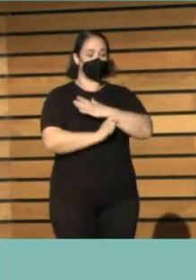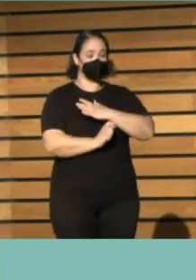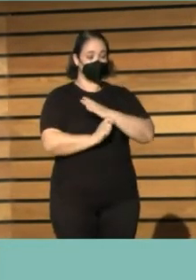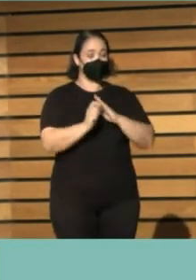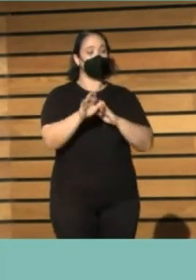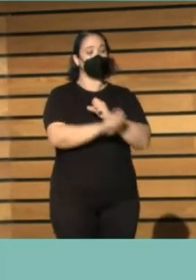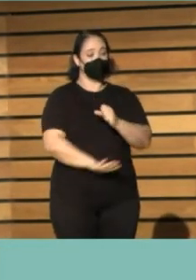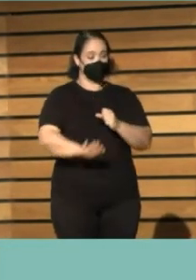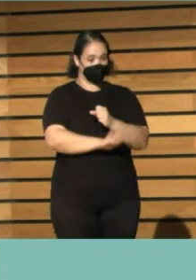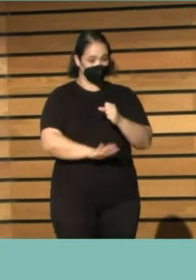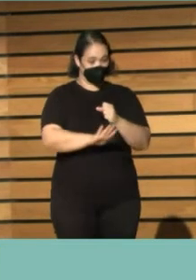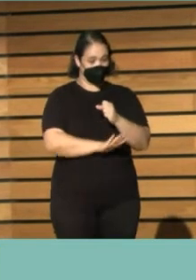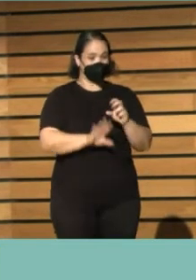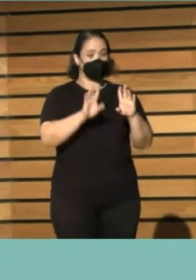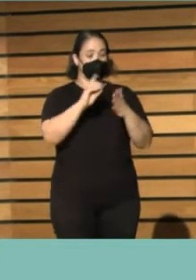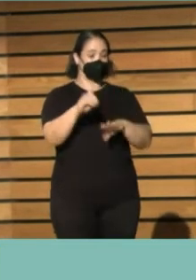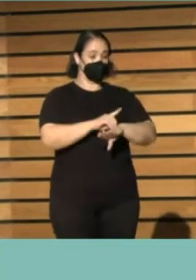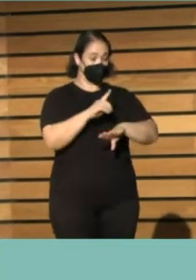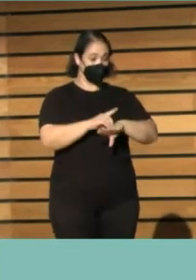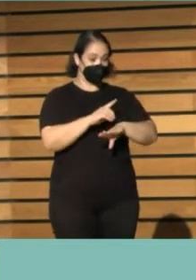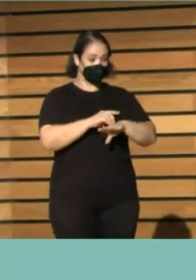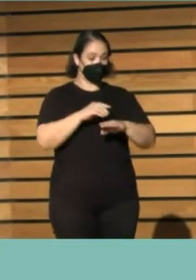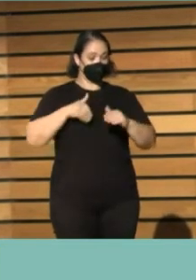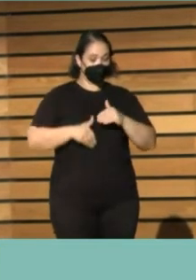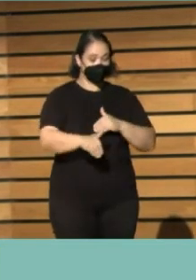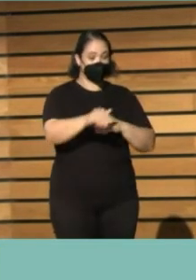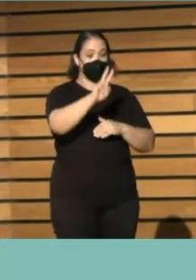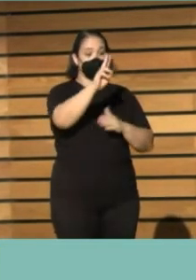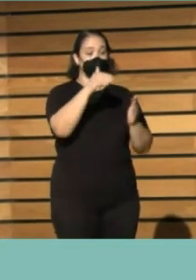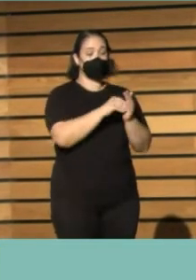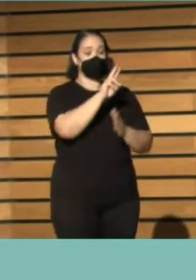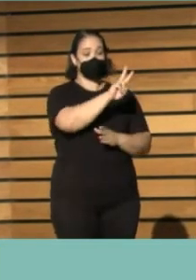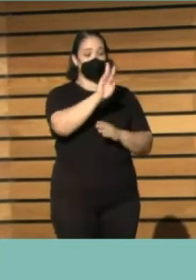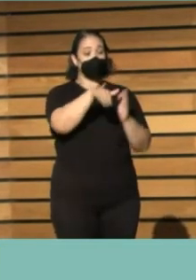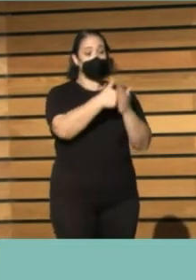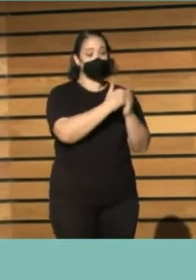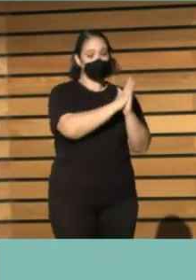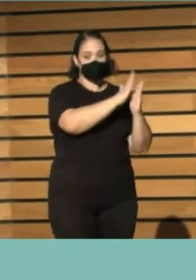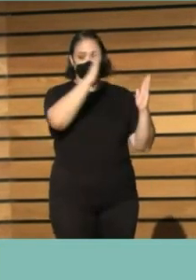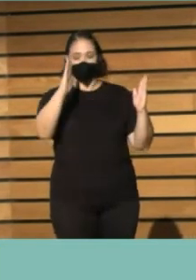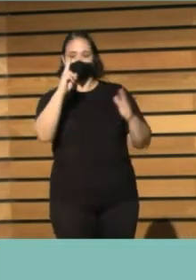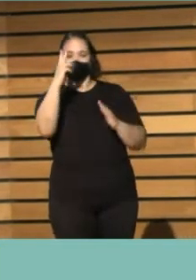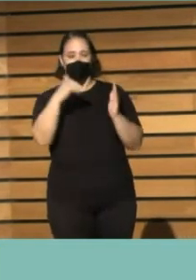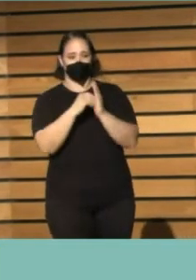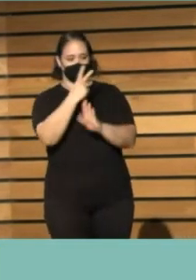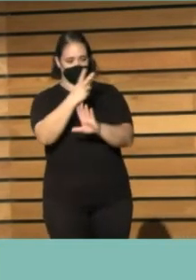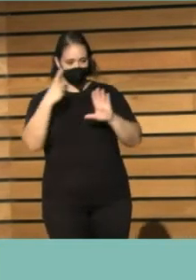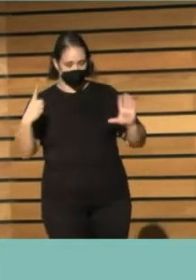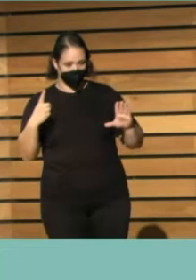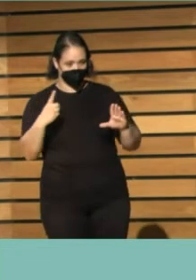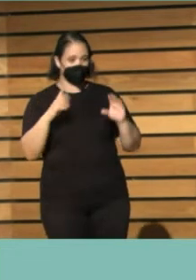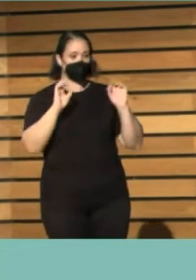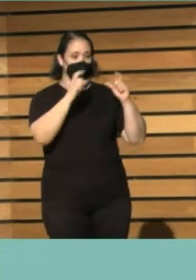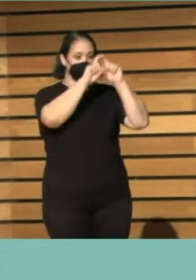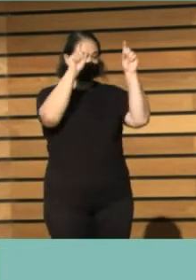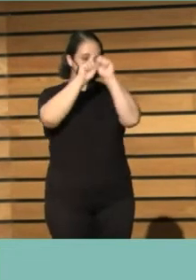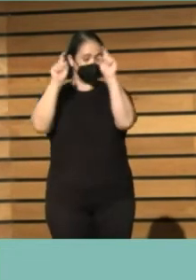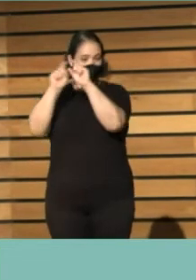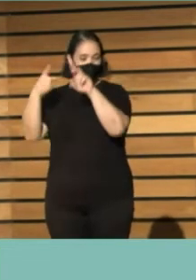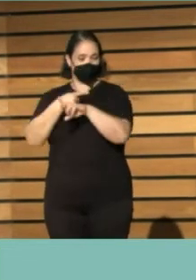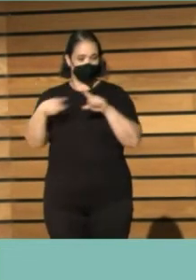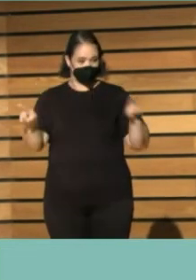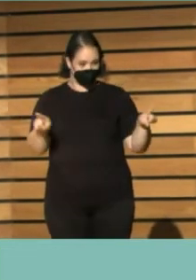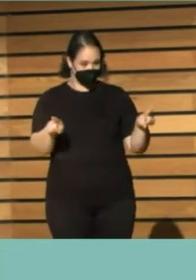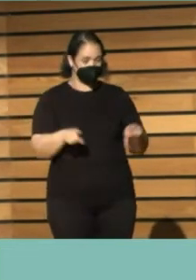guíen la actuación en materia de digitalización para los años 2022 a 2026 de las distintas administraciones y entidades que conservan